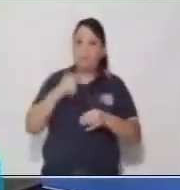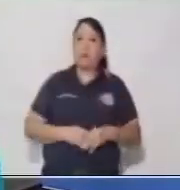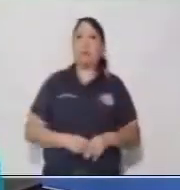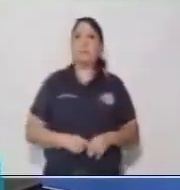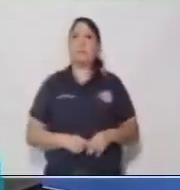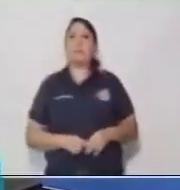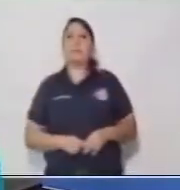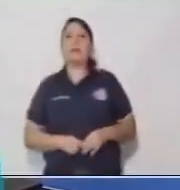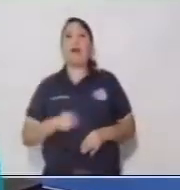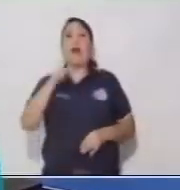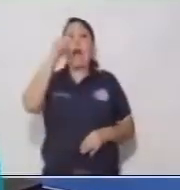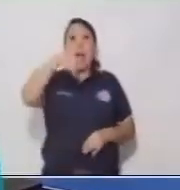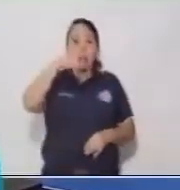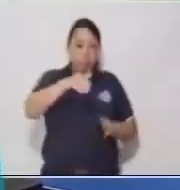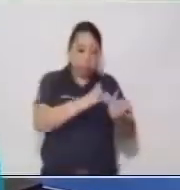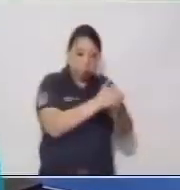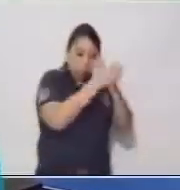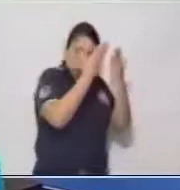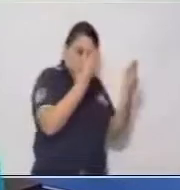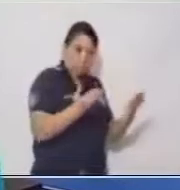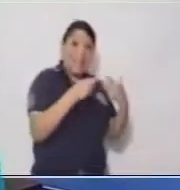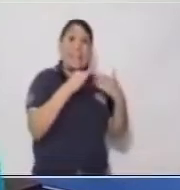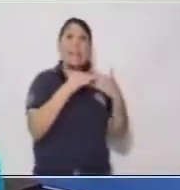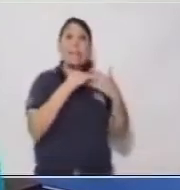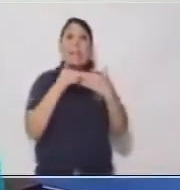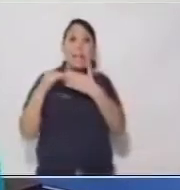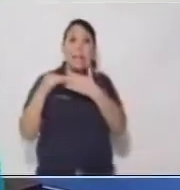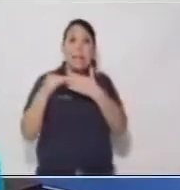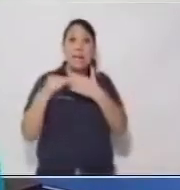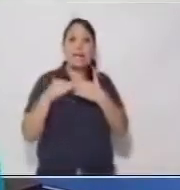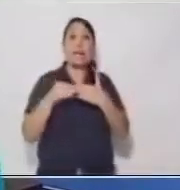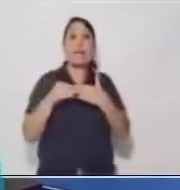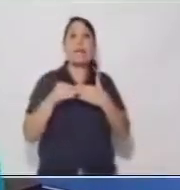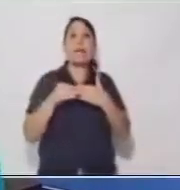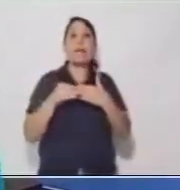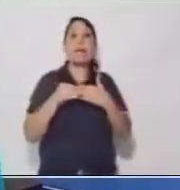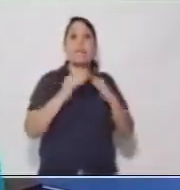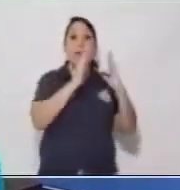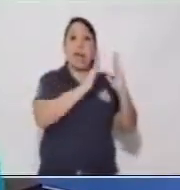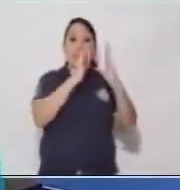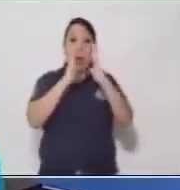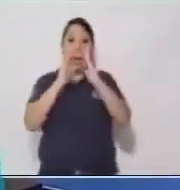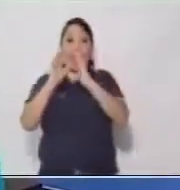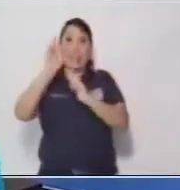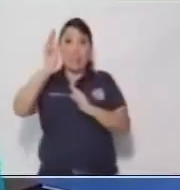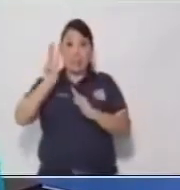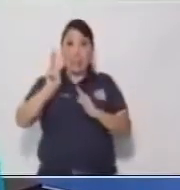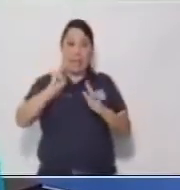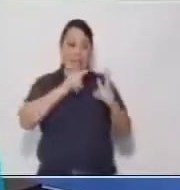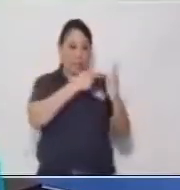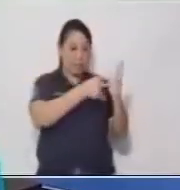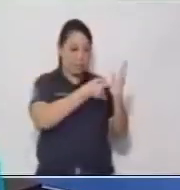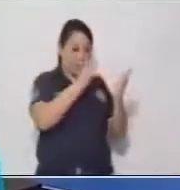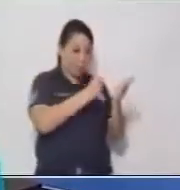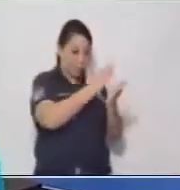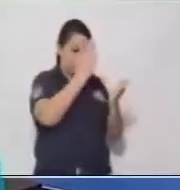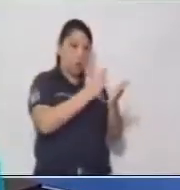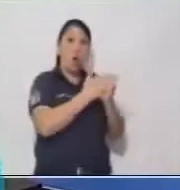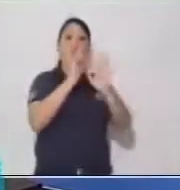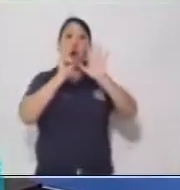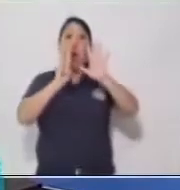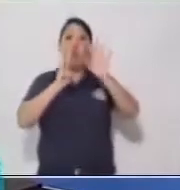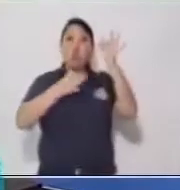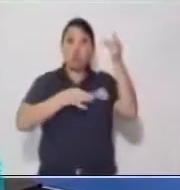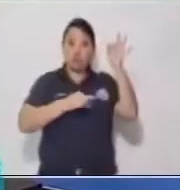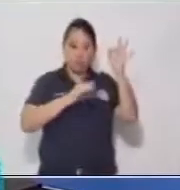abrir nuestra guía de la fase 3 en la página 8 y vamos